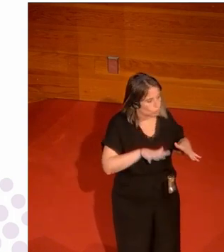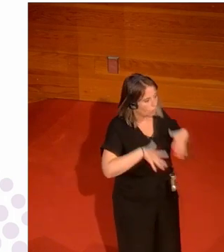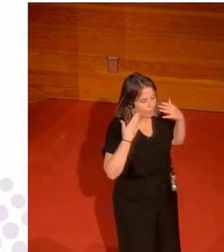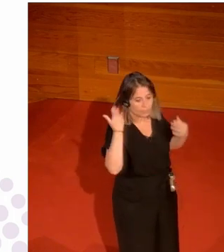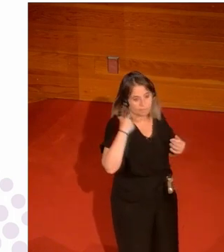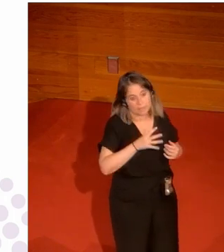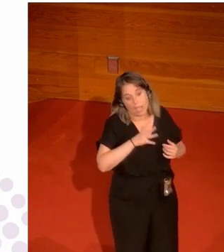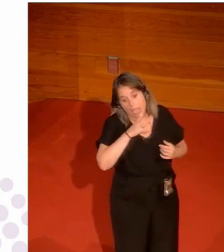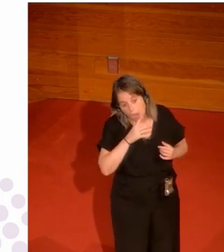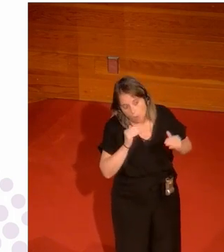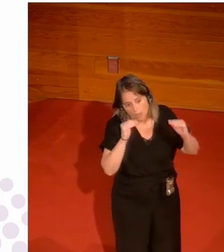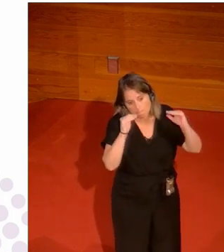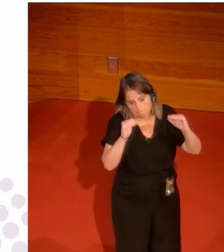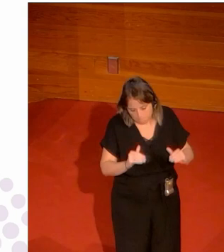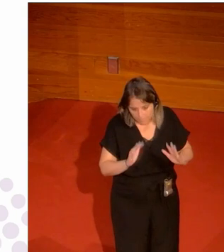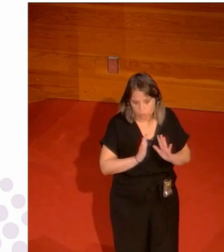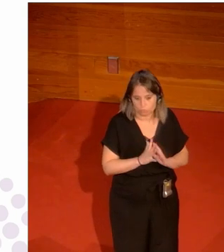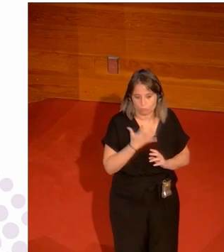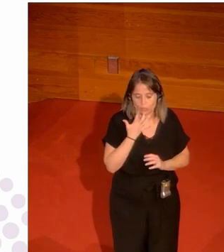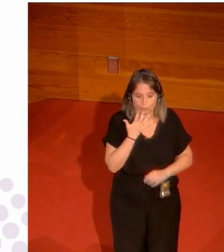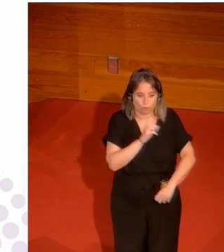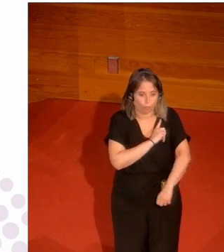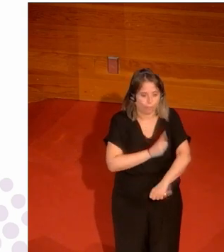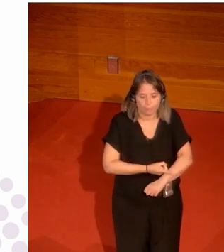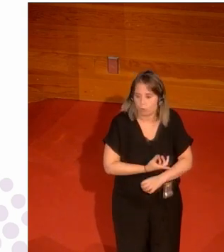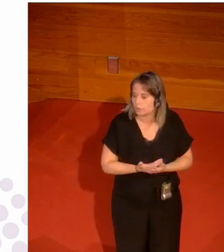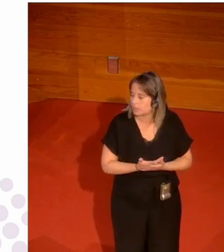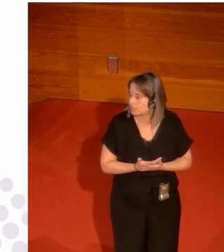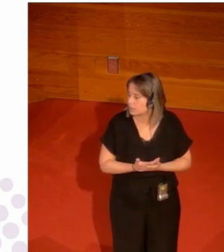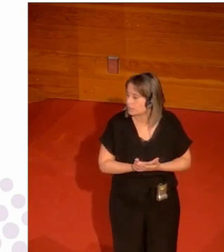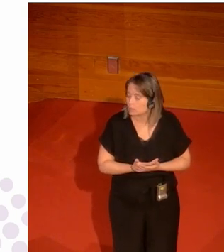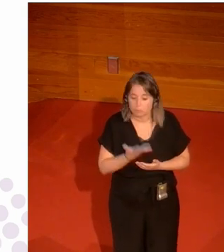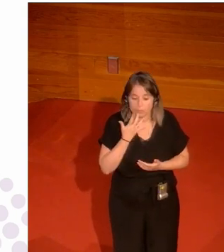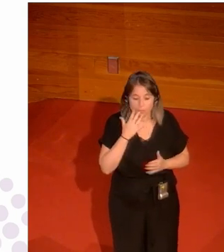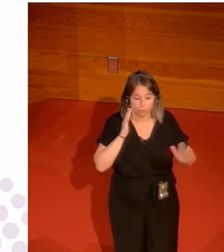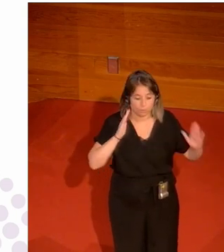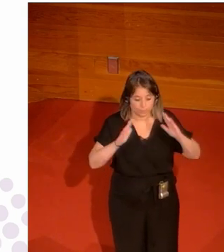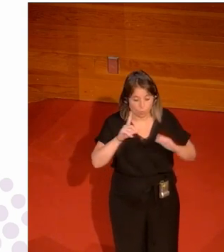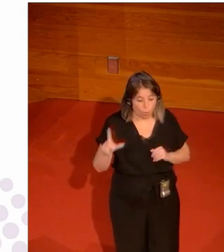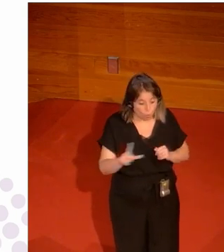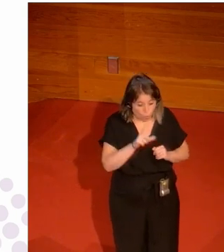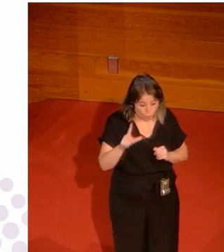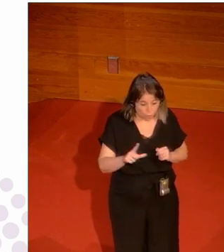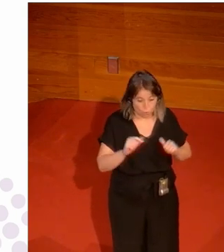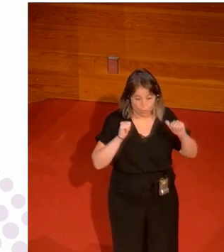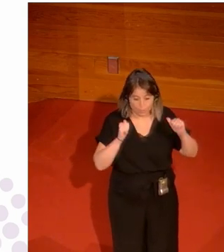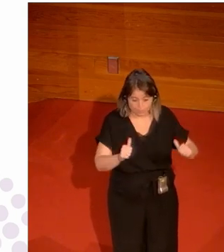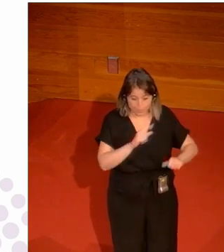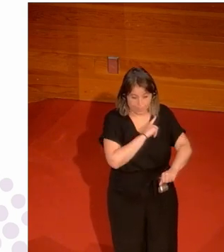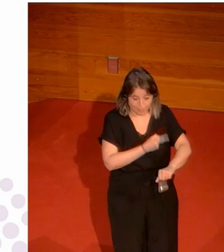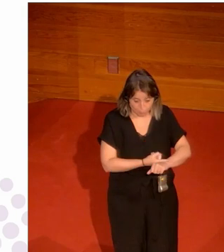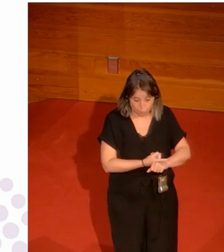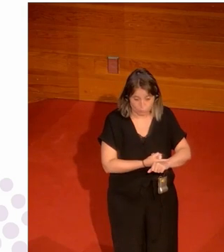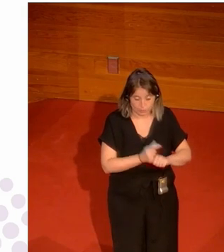sorprendían ahora yo creo que ya no ahí en deportes cuando llegan la hornada en el mes de julio que llega la hornada de deportistas